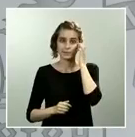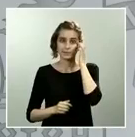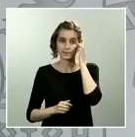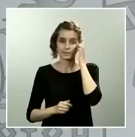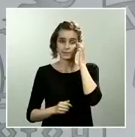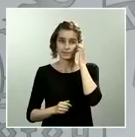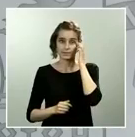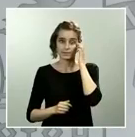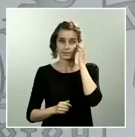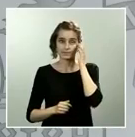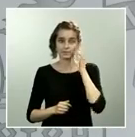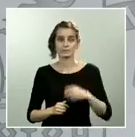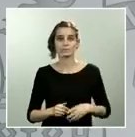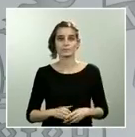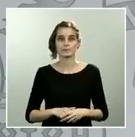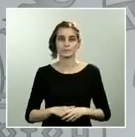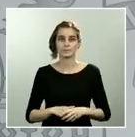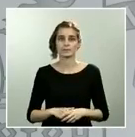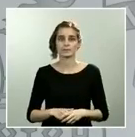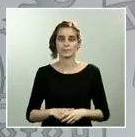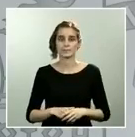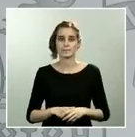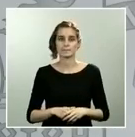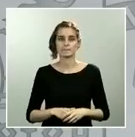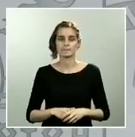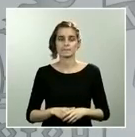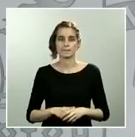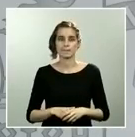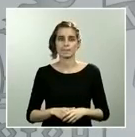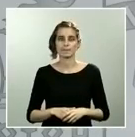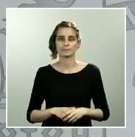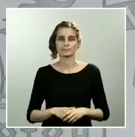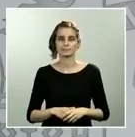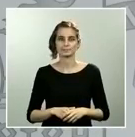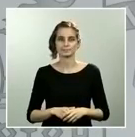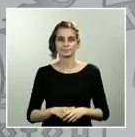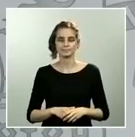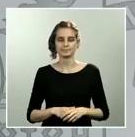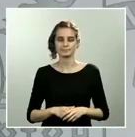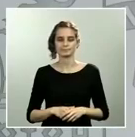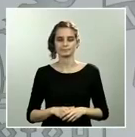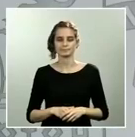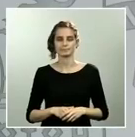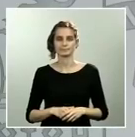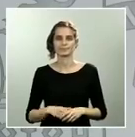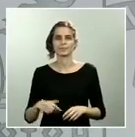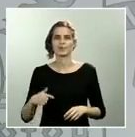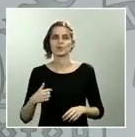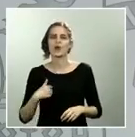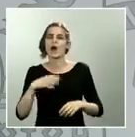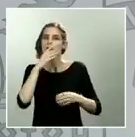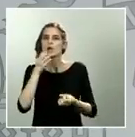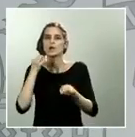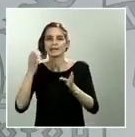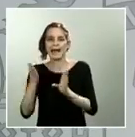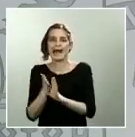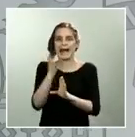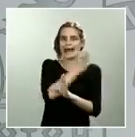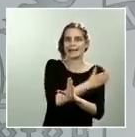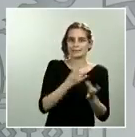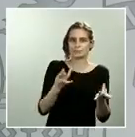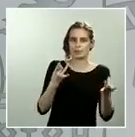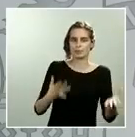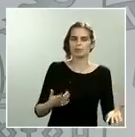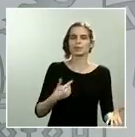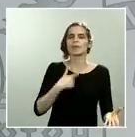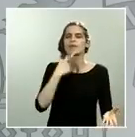como diría anticipación sobre cómo y cuándo se va a producir para determinados sectores la desescalada o